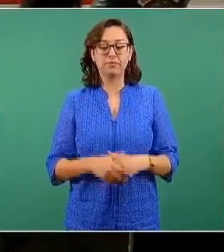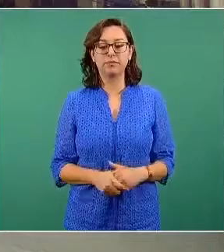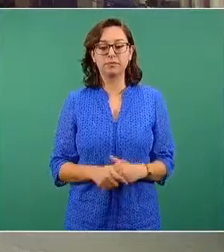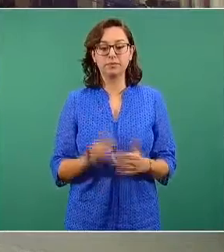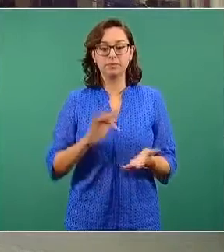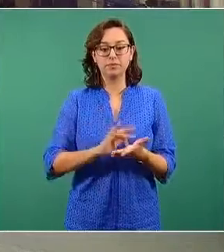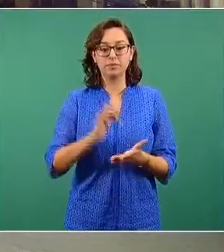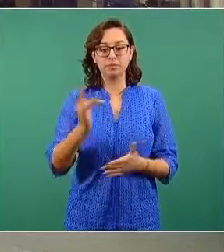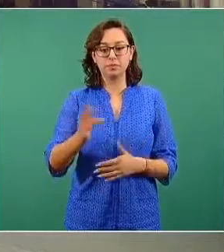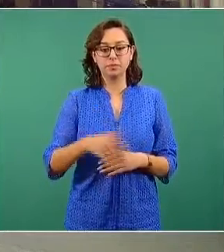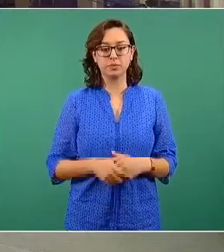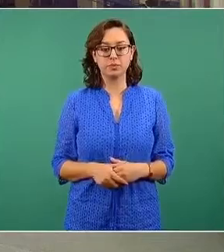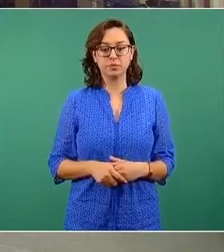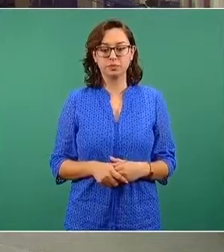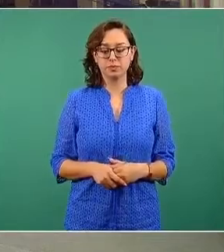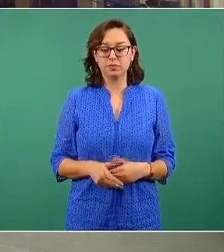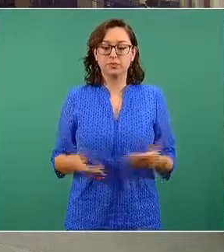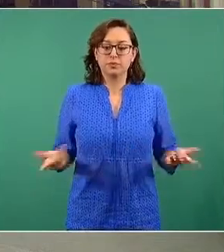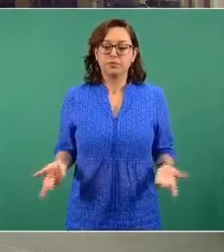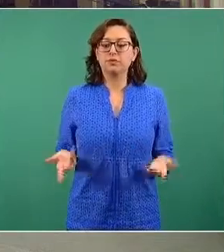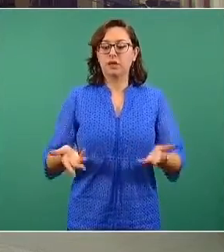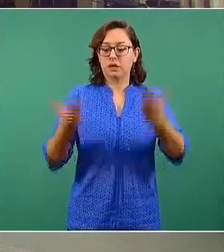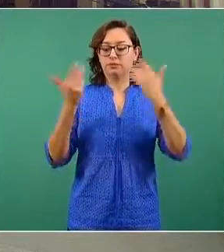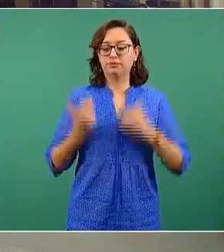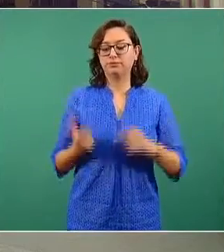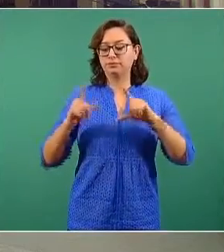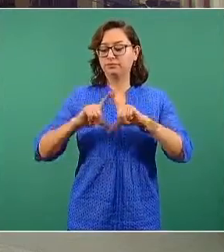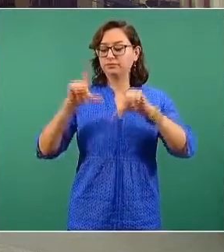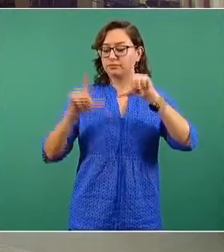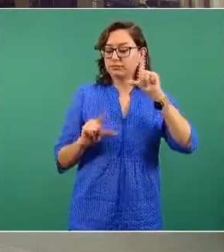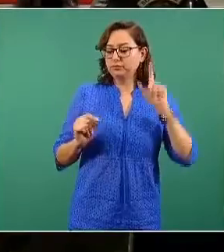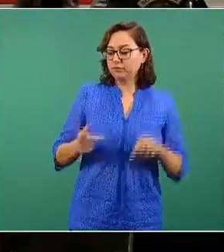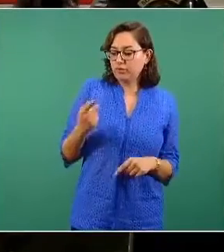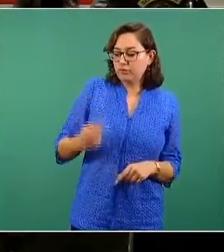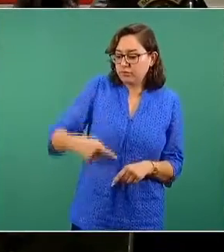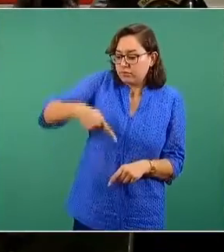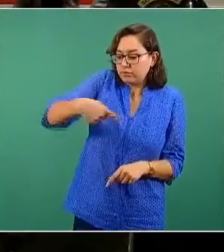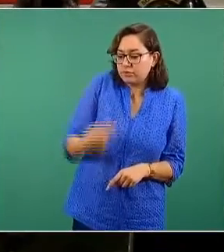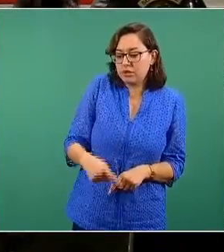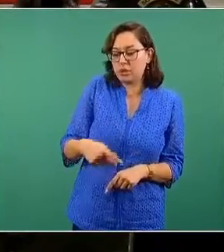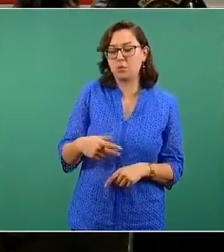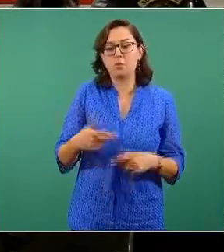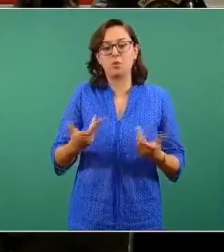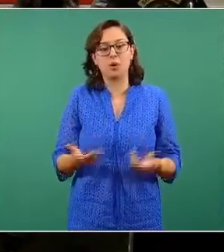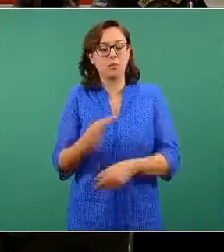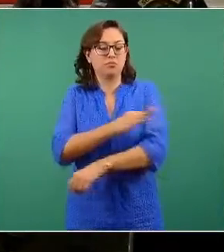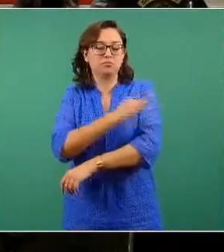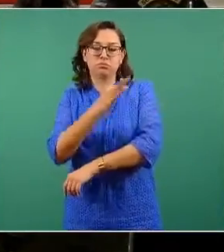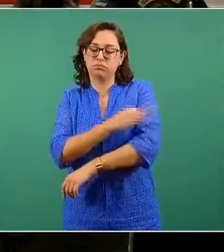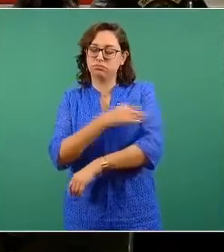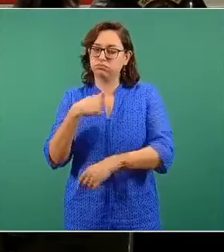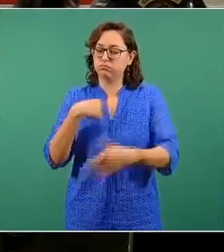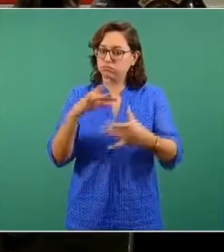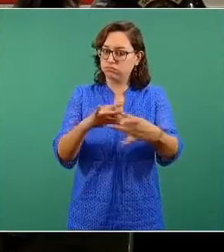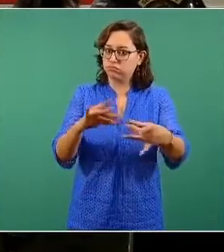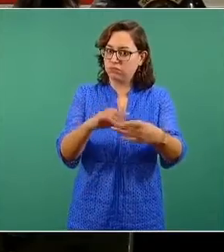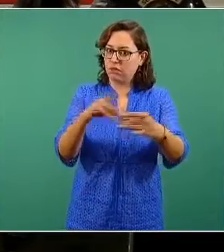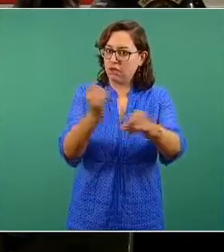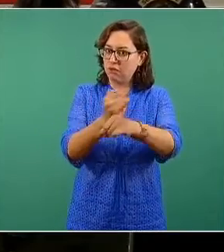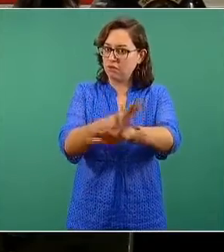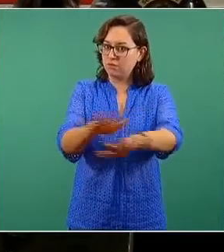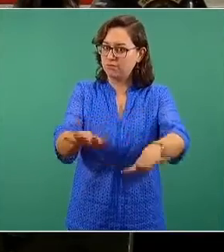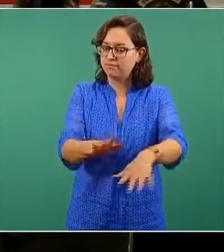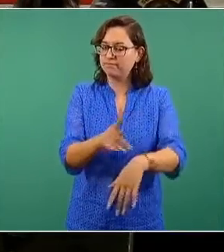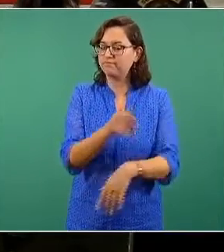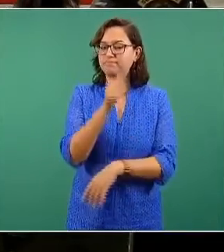patria, el proyecto de la vacuna patria, no daré demasiados detalles porque estamos en espera de la indicación